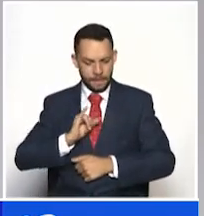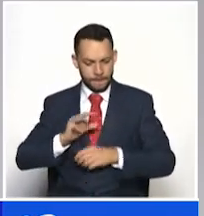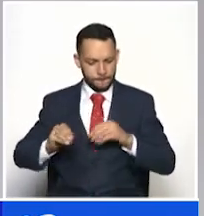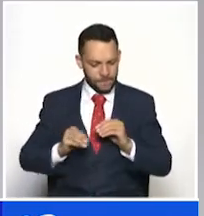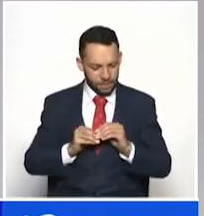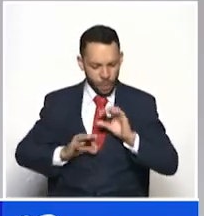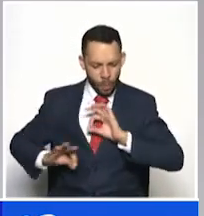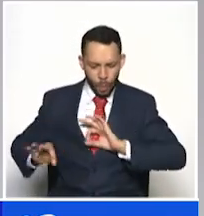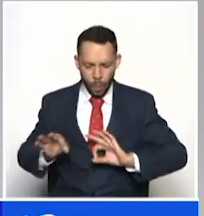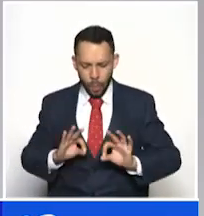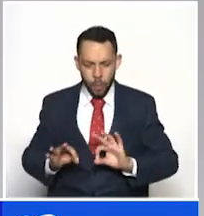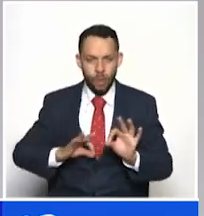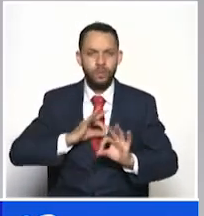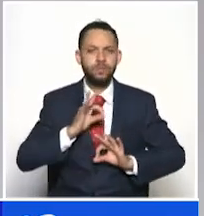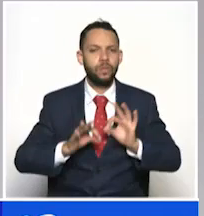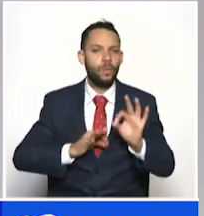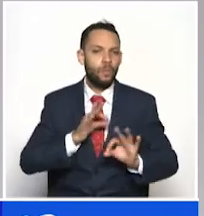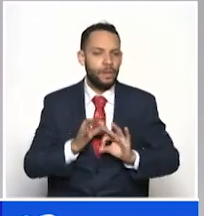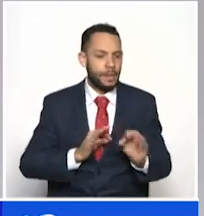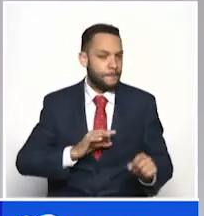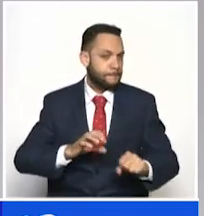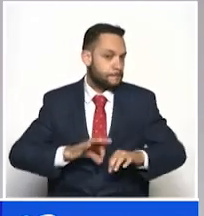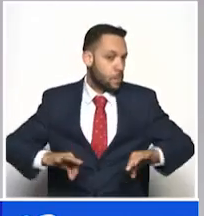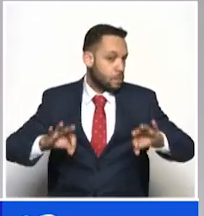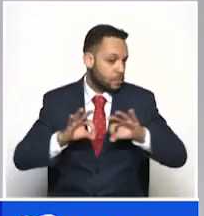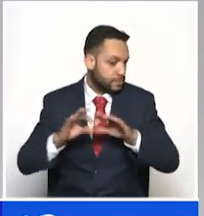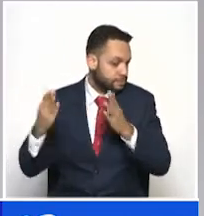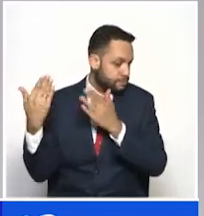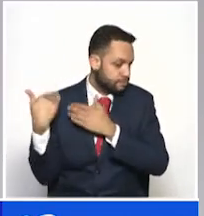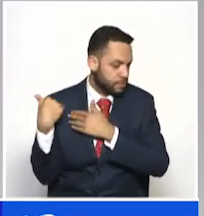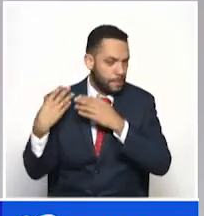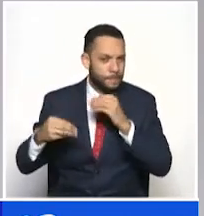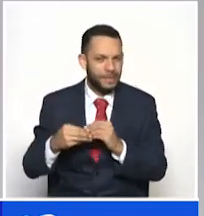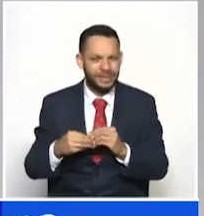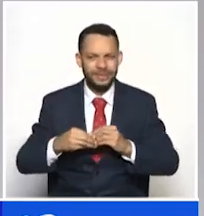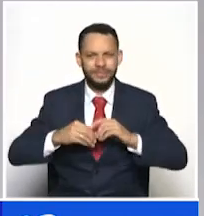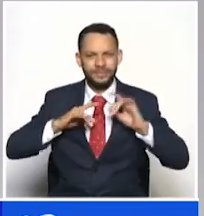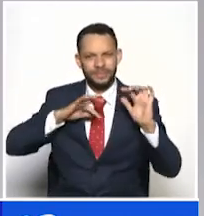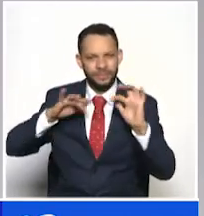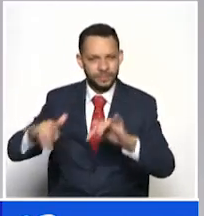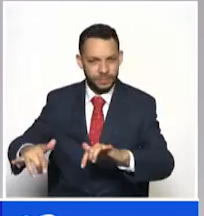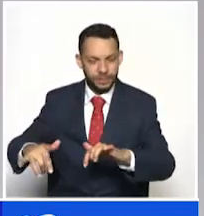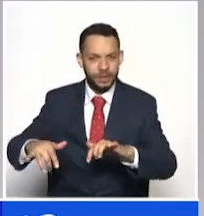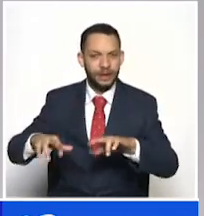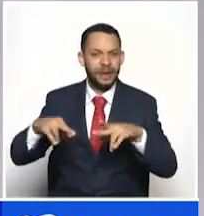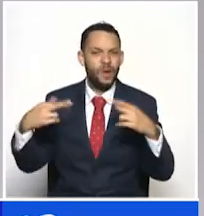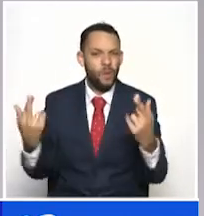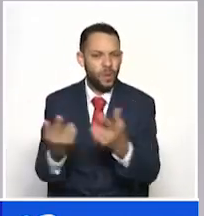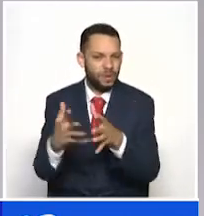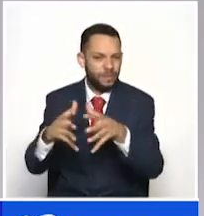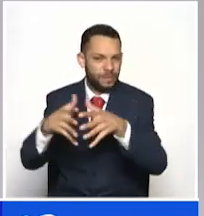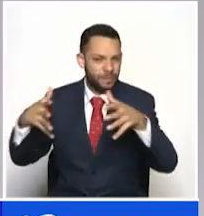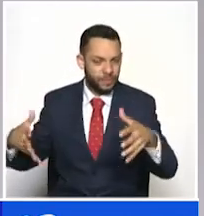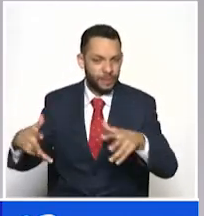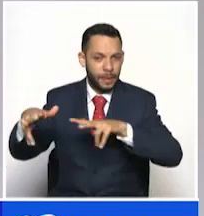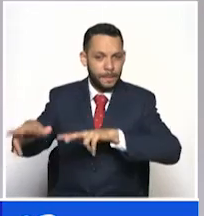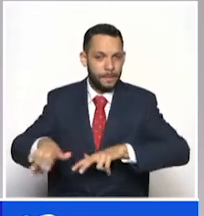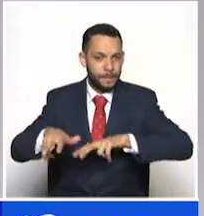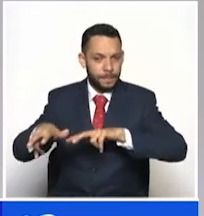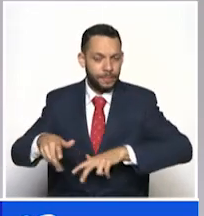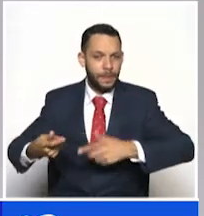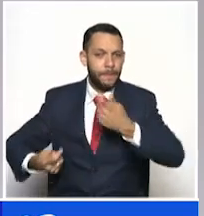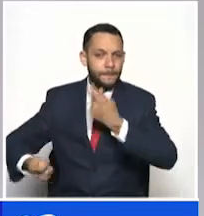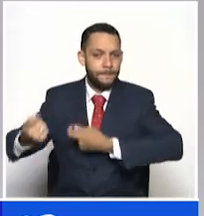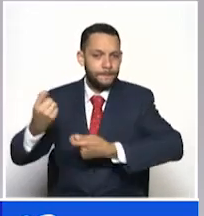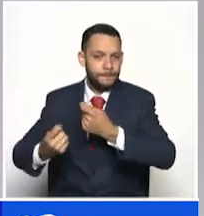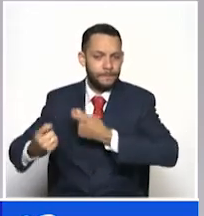la salud que podamos tener y los eventos que se estaban cancelando son el mercado campesino que se genera